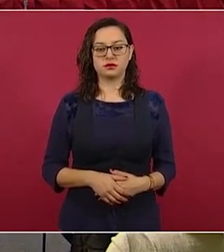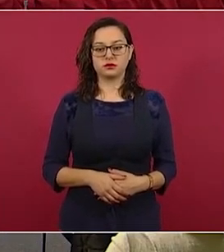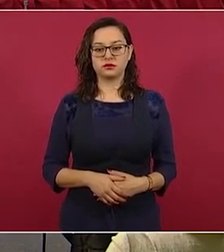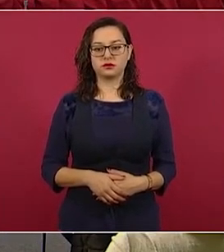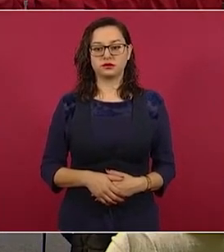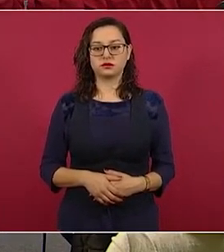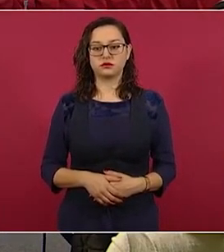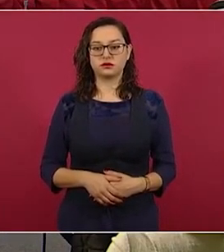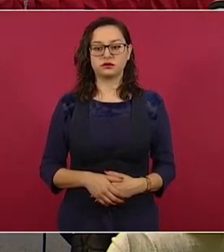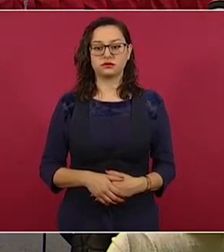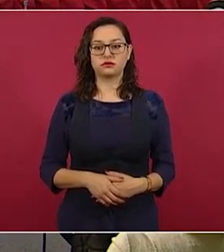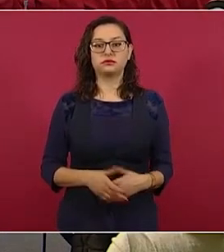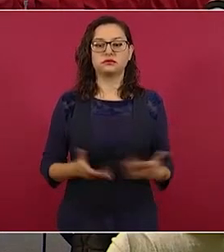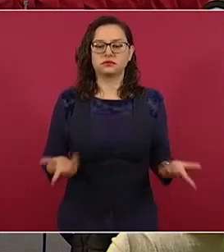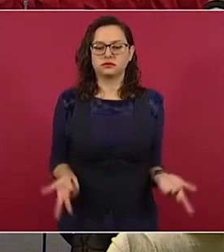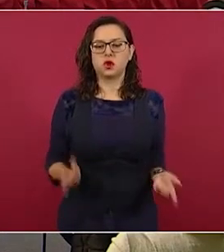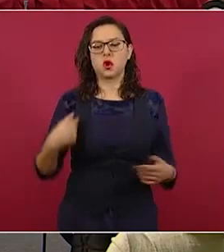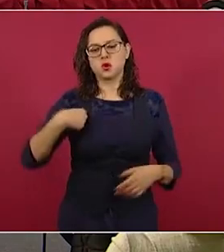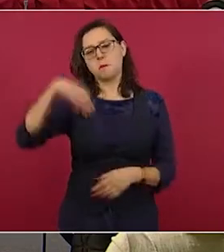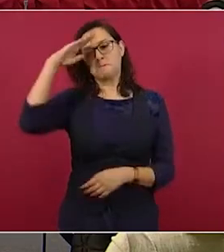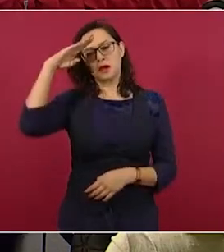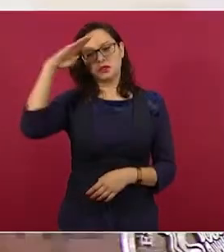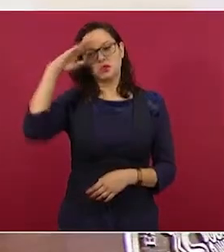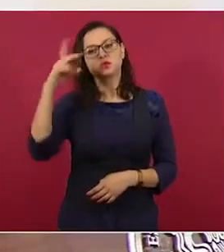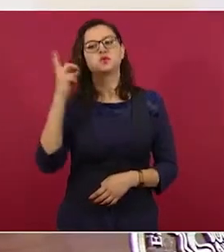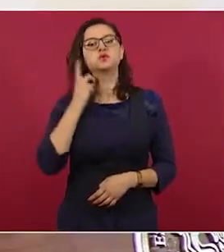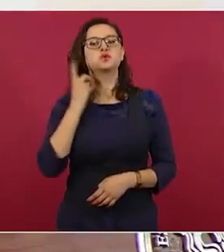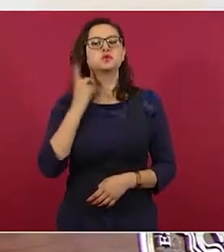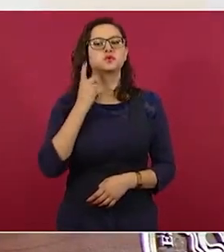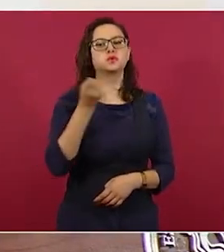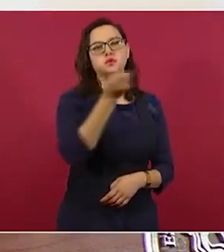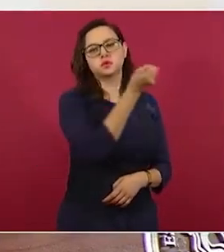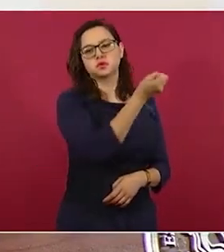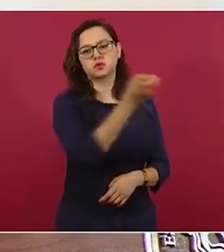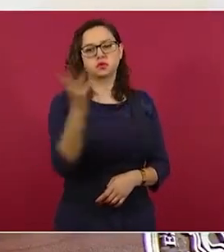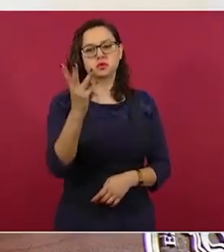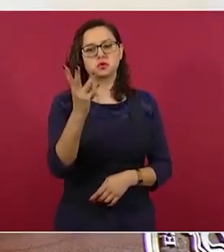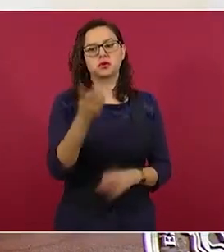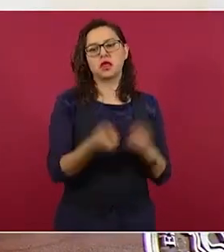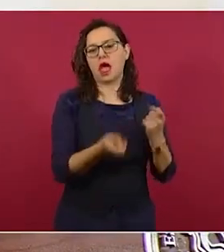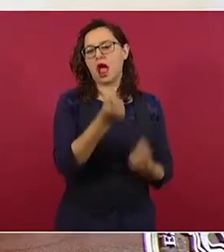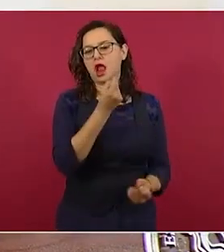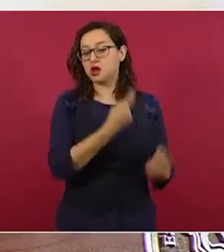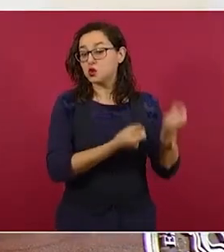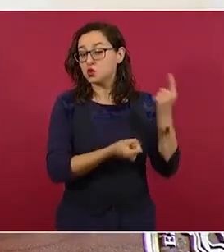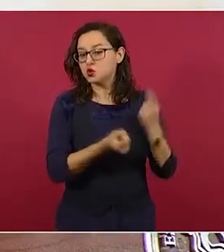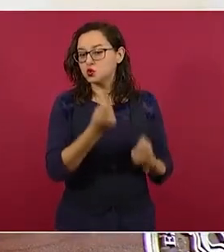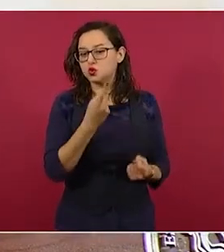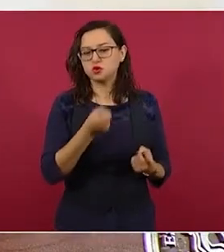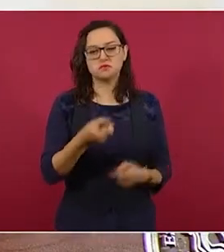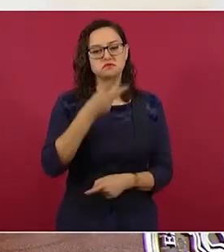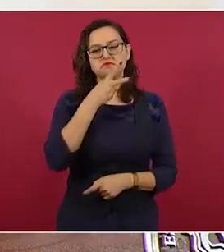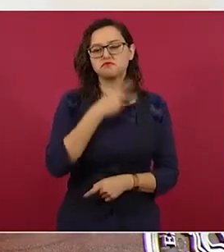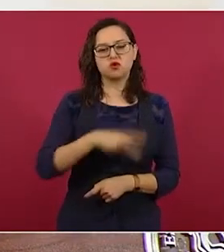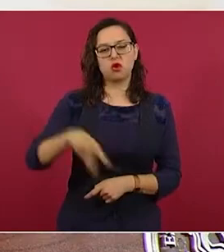hay un desconocimiento del fondo, del